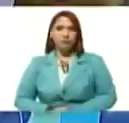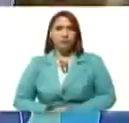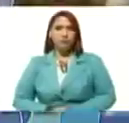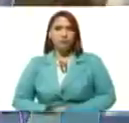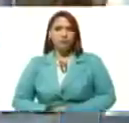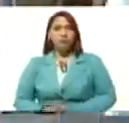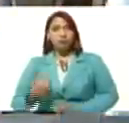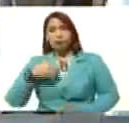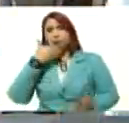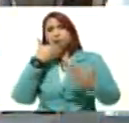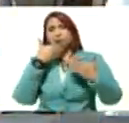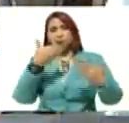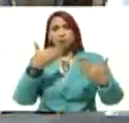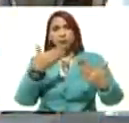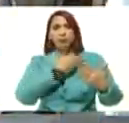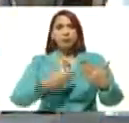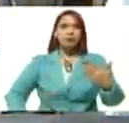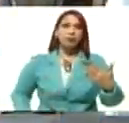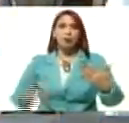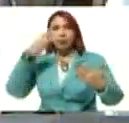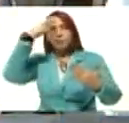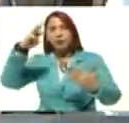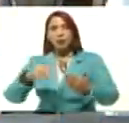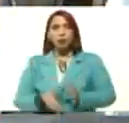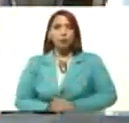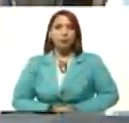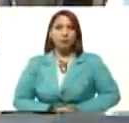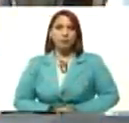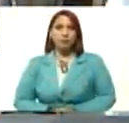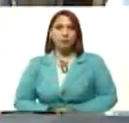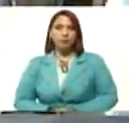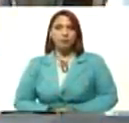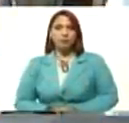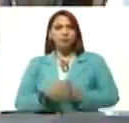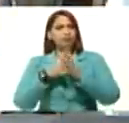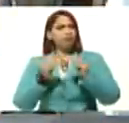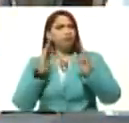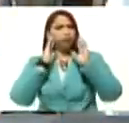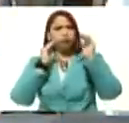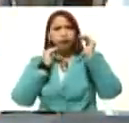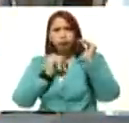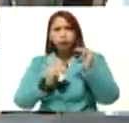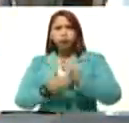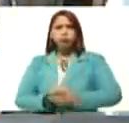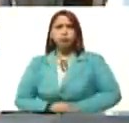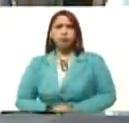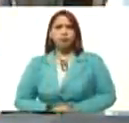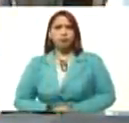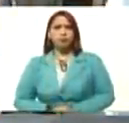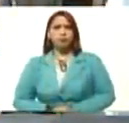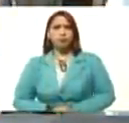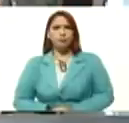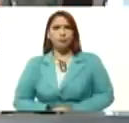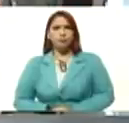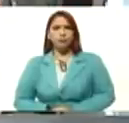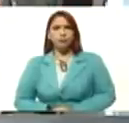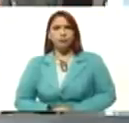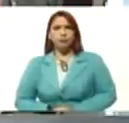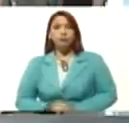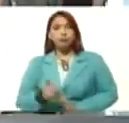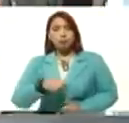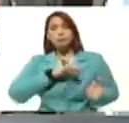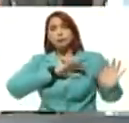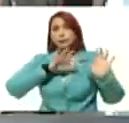Les doy las gracias al presidente Andrés Manuel López Obrador, por todas las atenciones a la